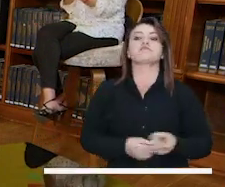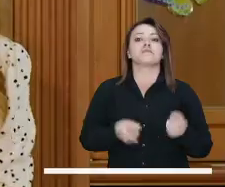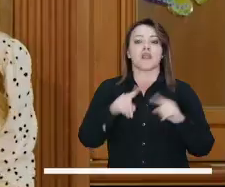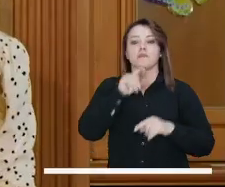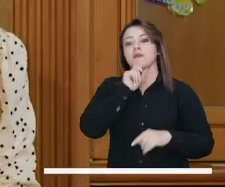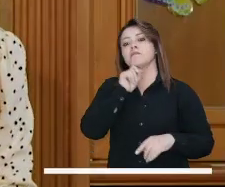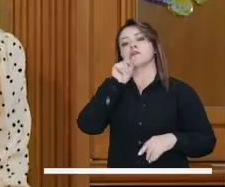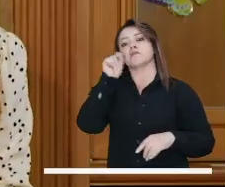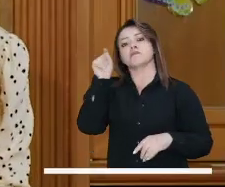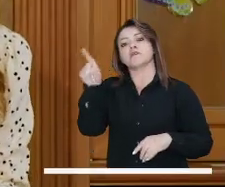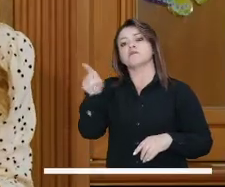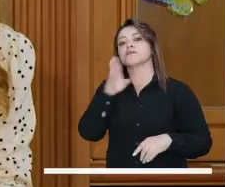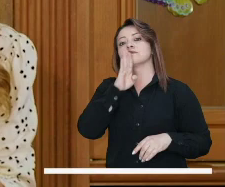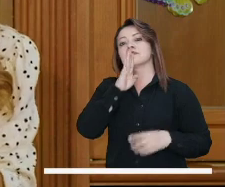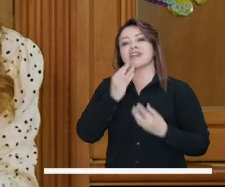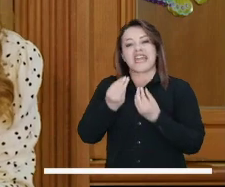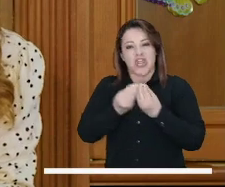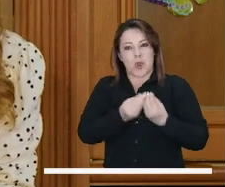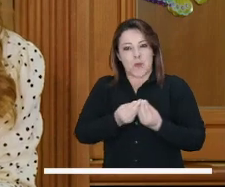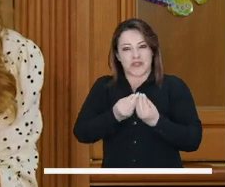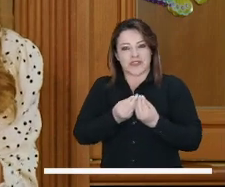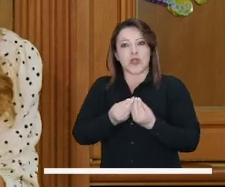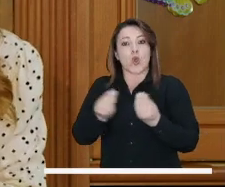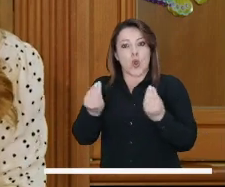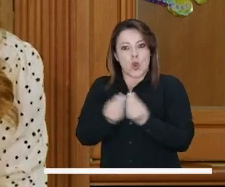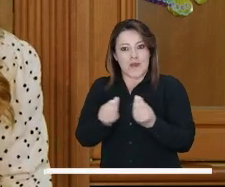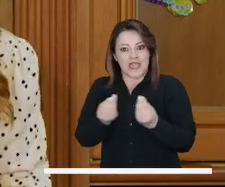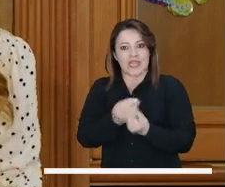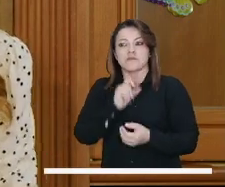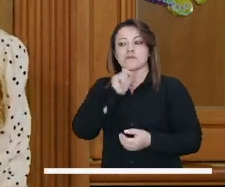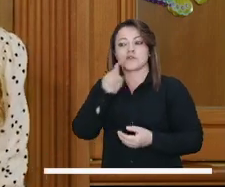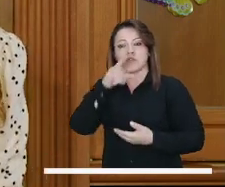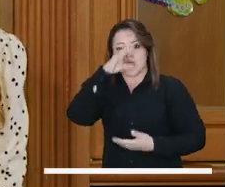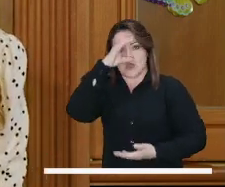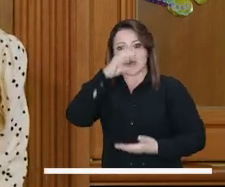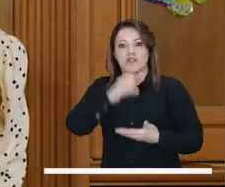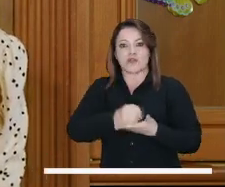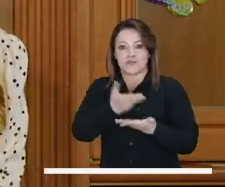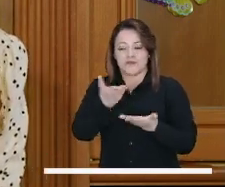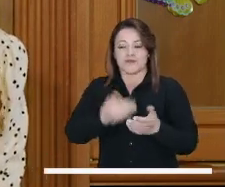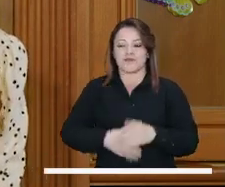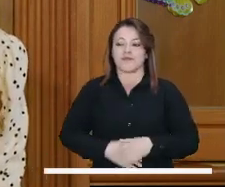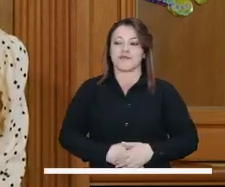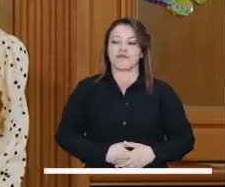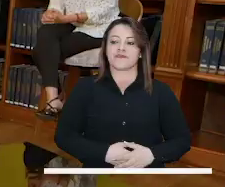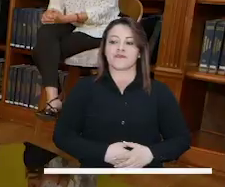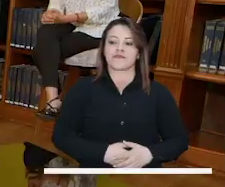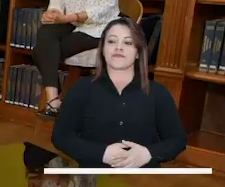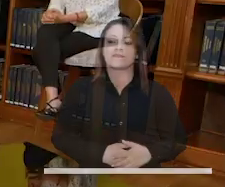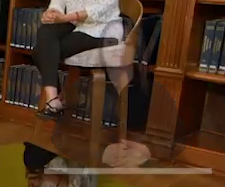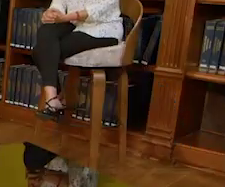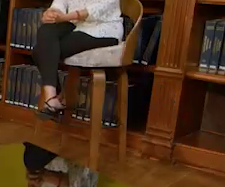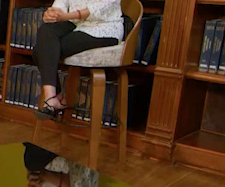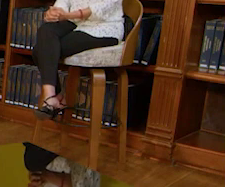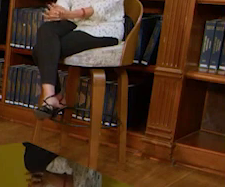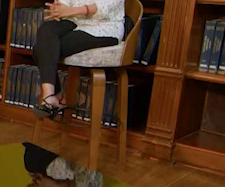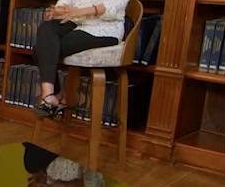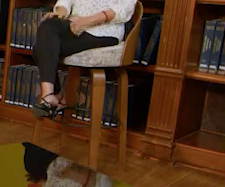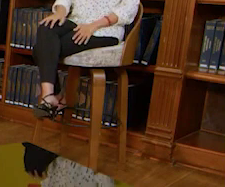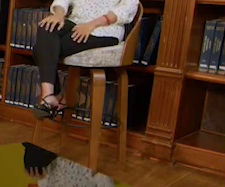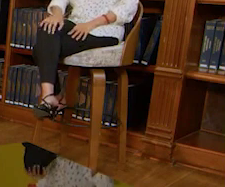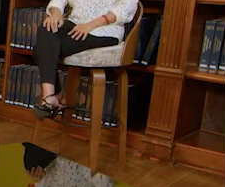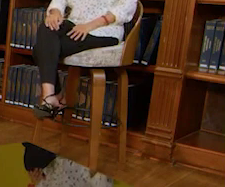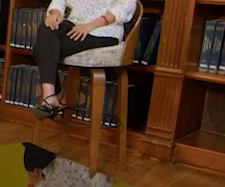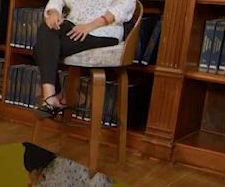de todas formas de ayuda. Todas estas inquietudes también nosotros se las hemos transmitido a sus colegas, así que vamos a conocer